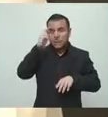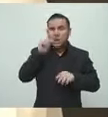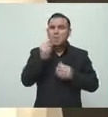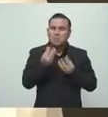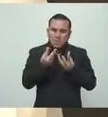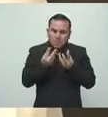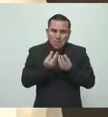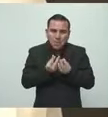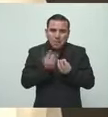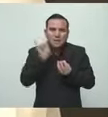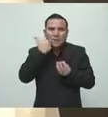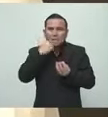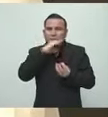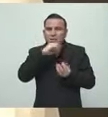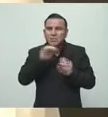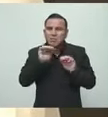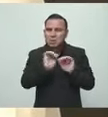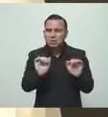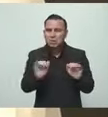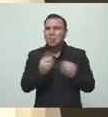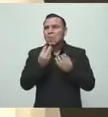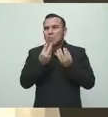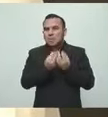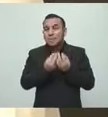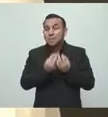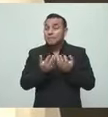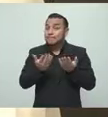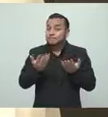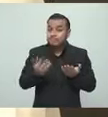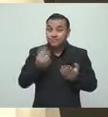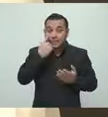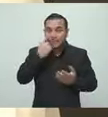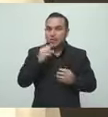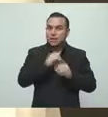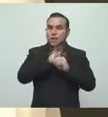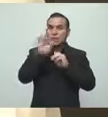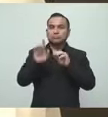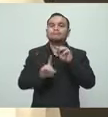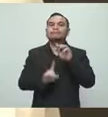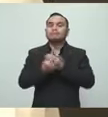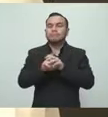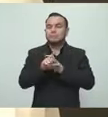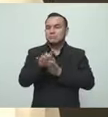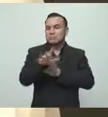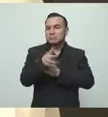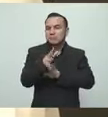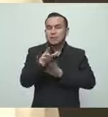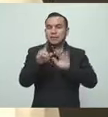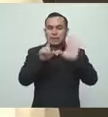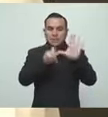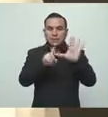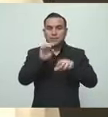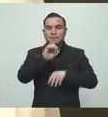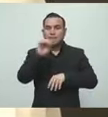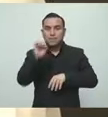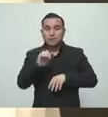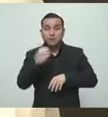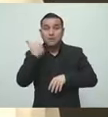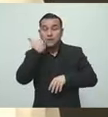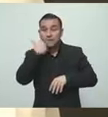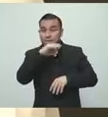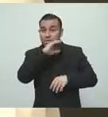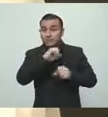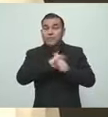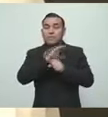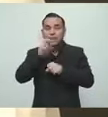niños afectados por esta enfermedad. Pero los estamos viendo, casi más o menos un 6% de pacientes